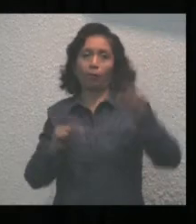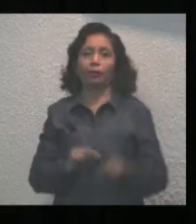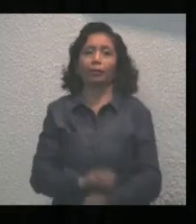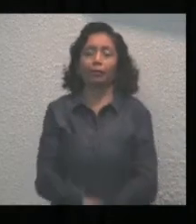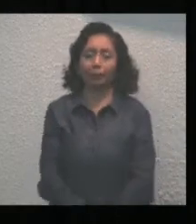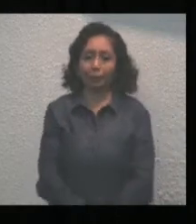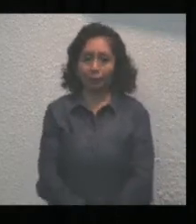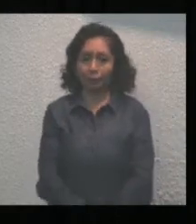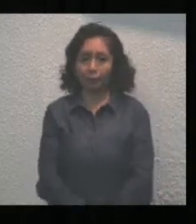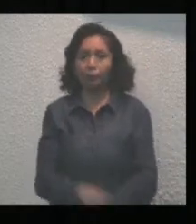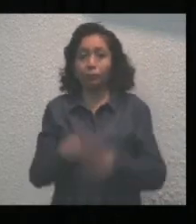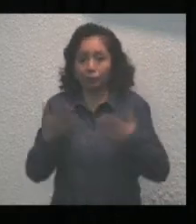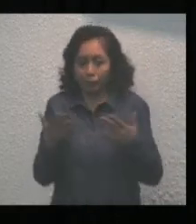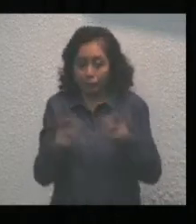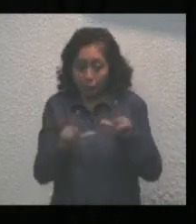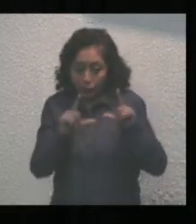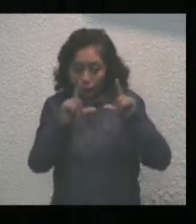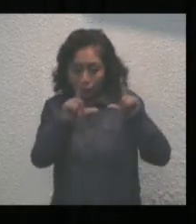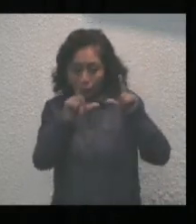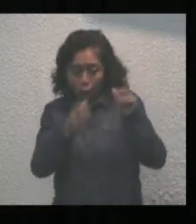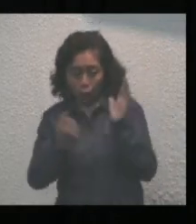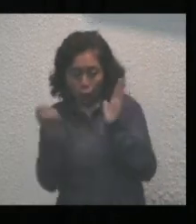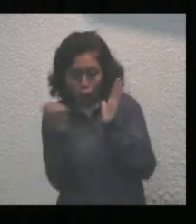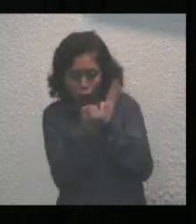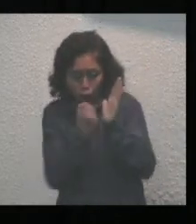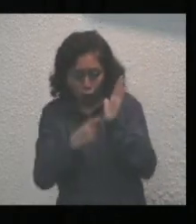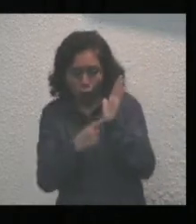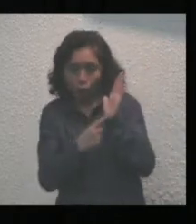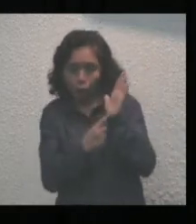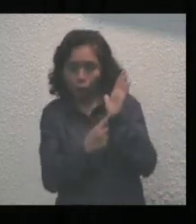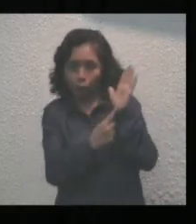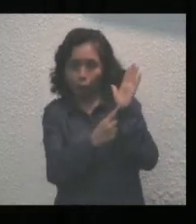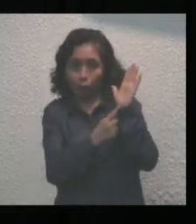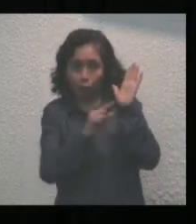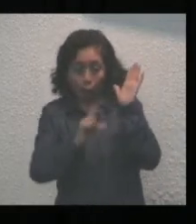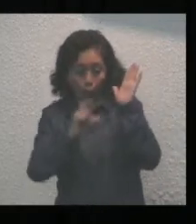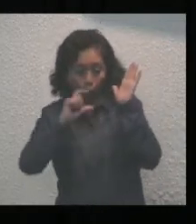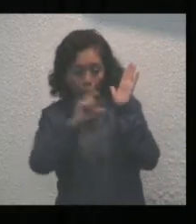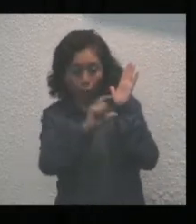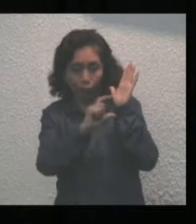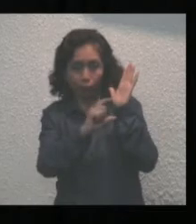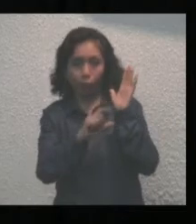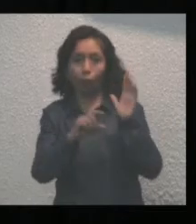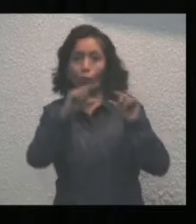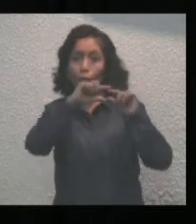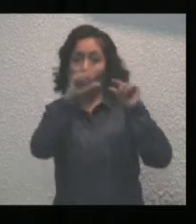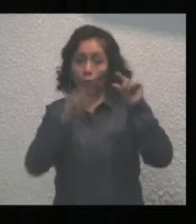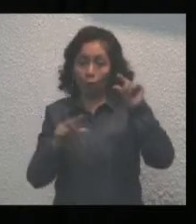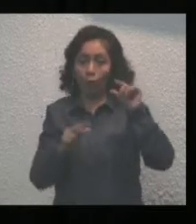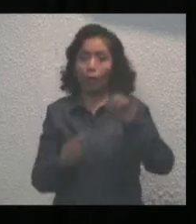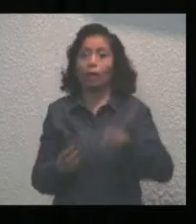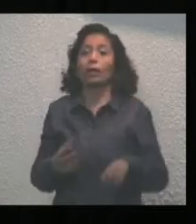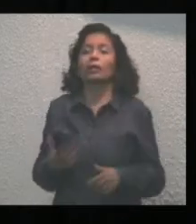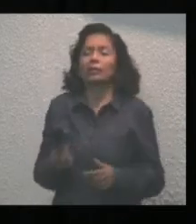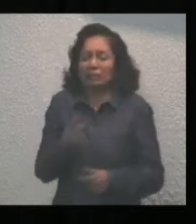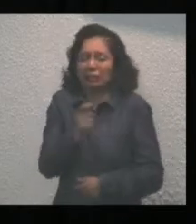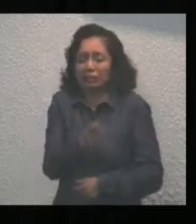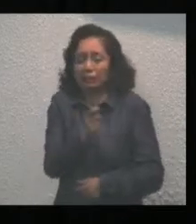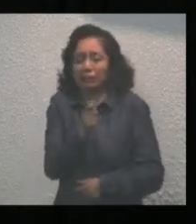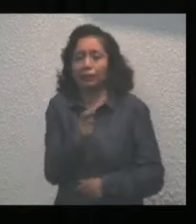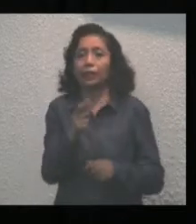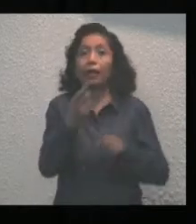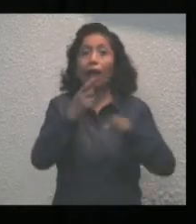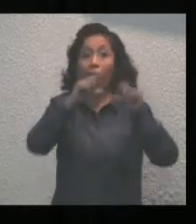Al margen, un sello con el escudo nacional que dice Estados Unidos Mexicanos,